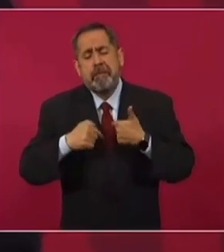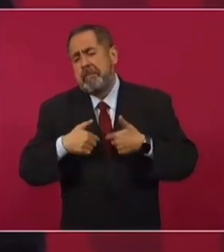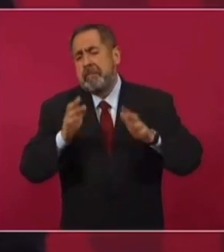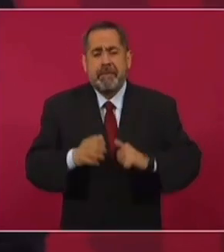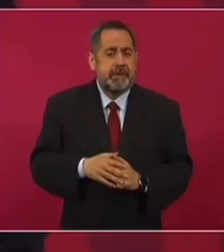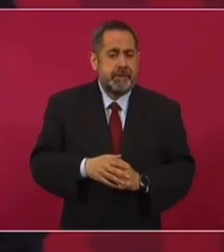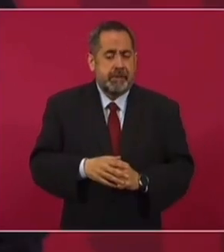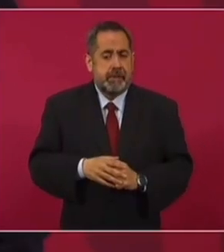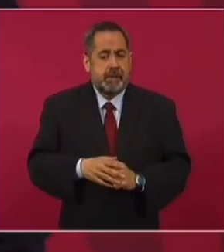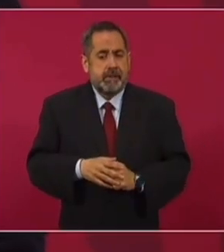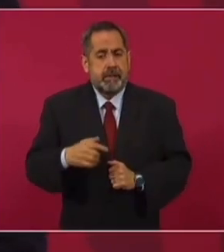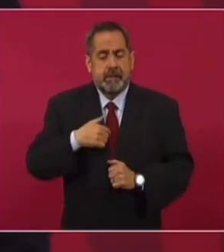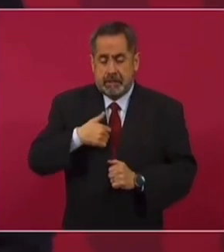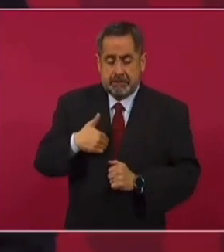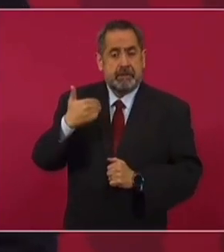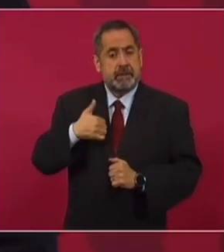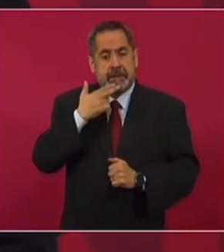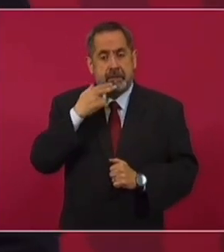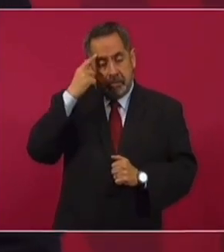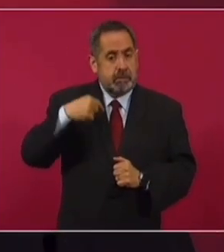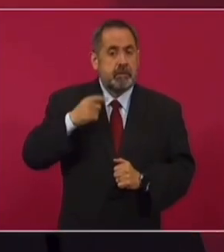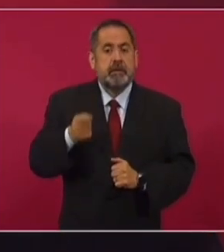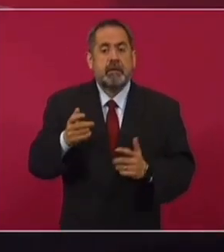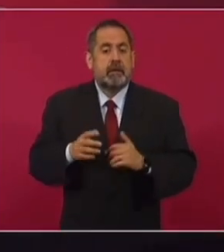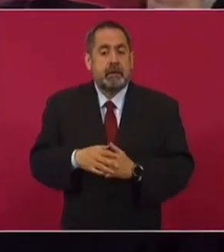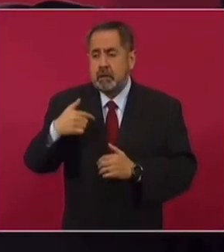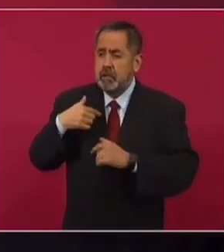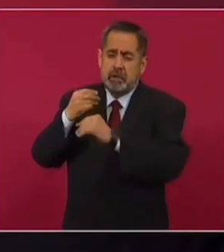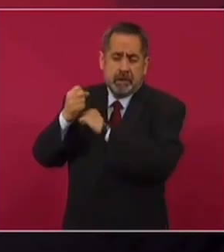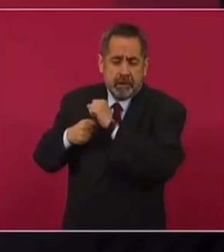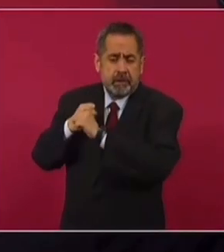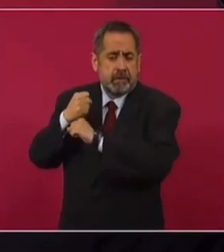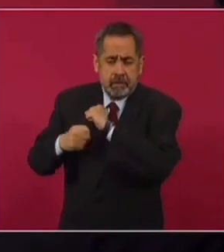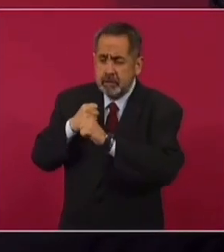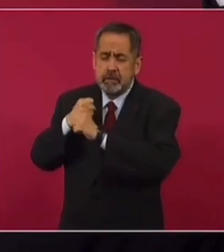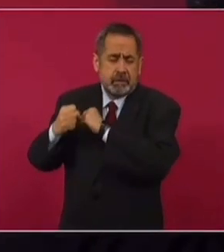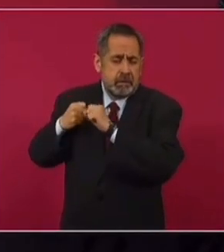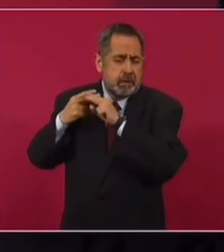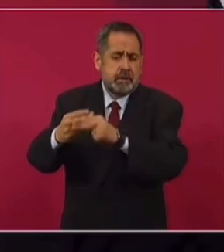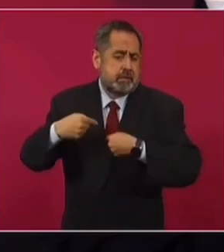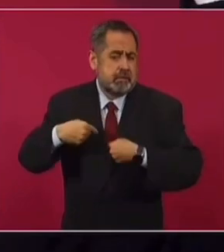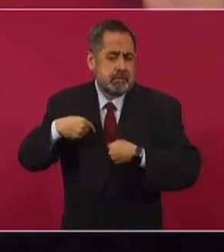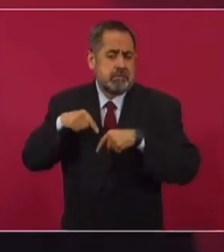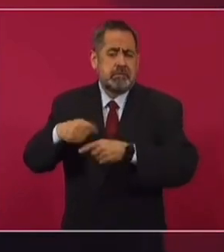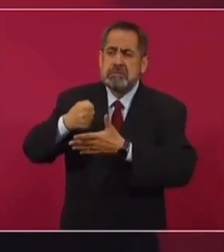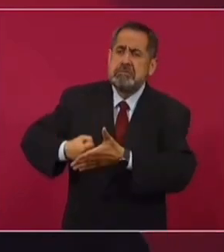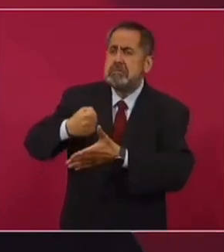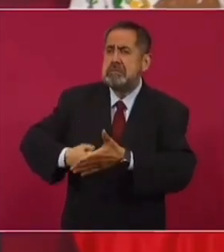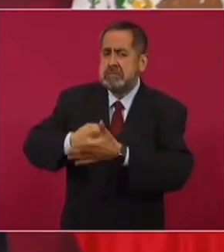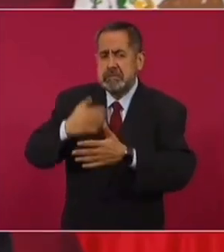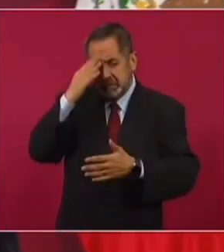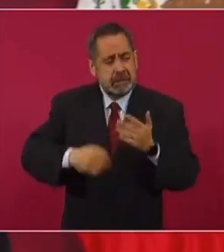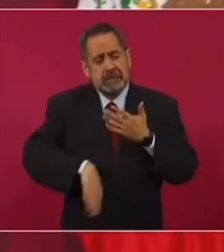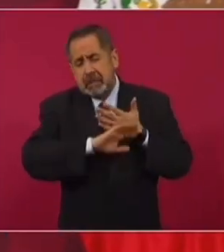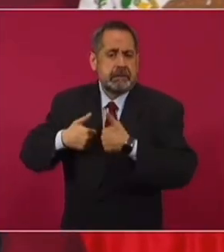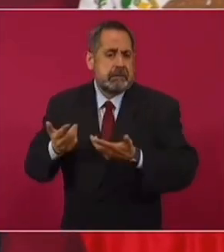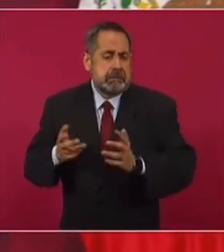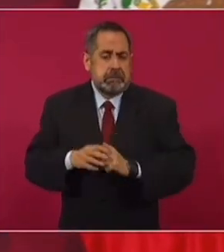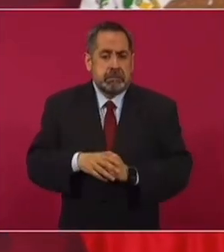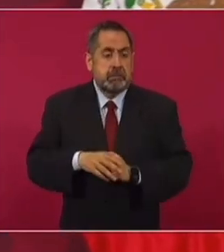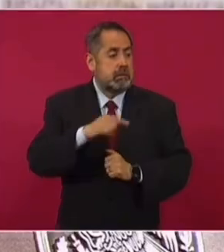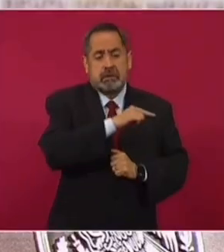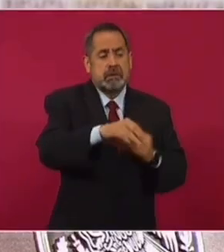Tengo la ventaja de que llevo años en la lucha, recibiendo golpes